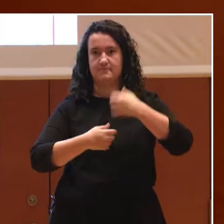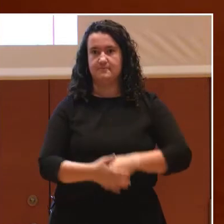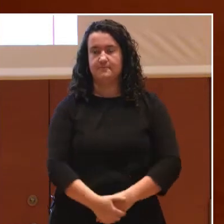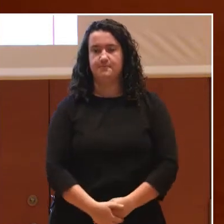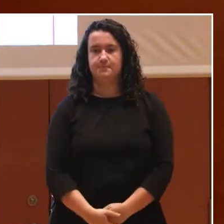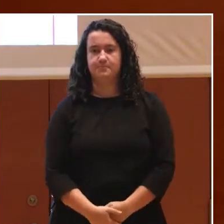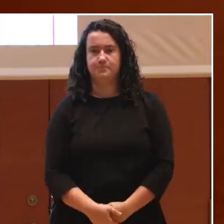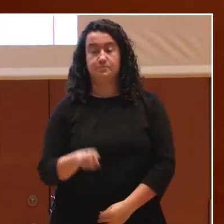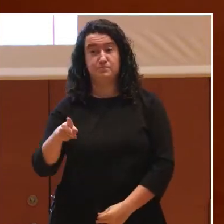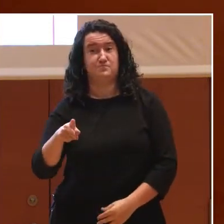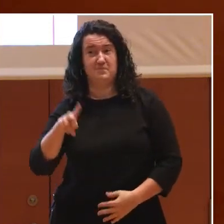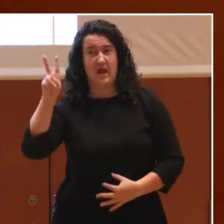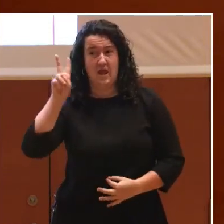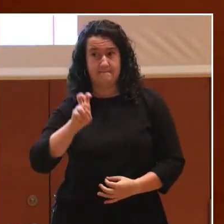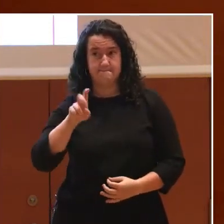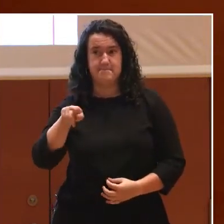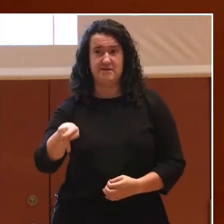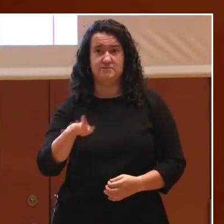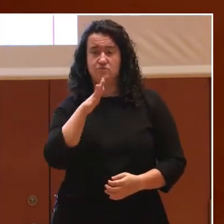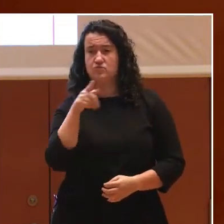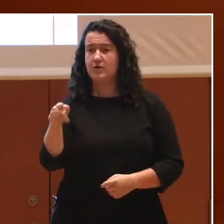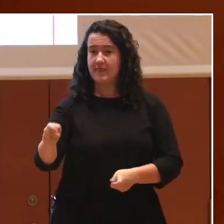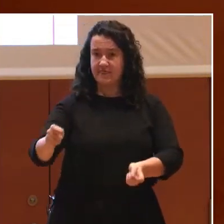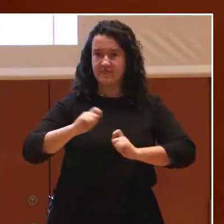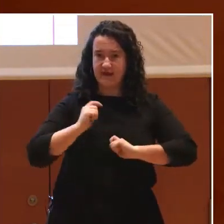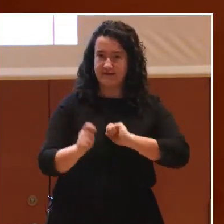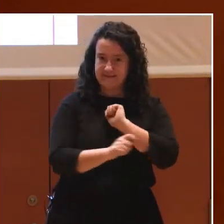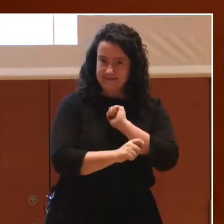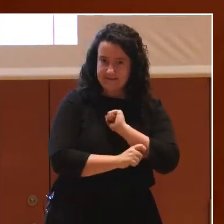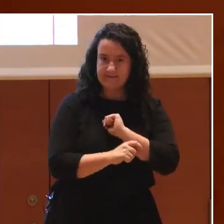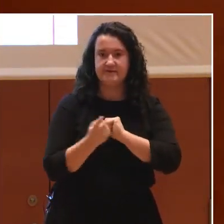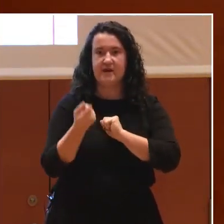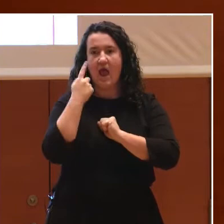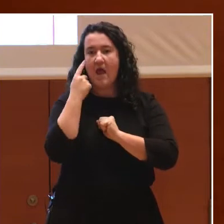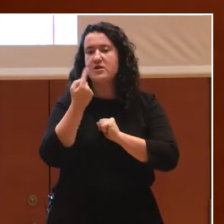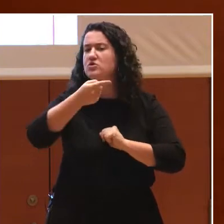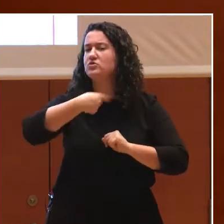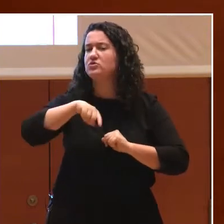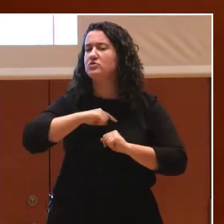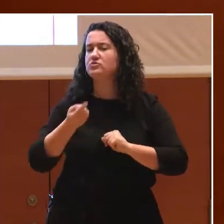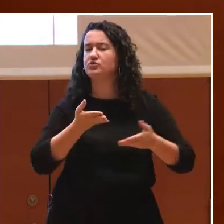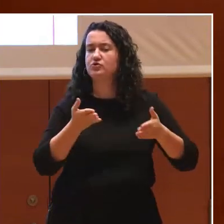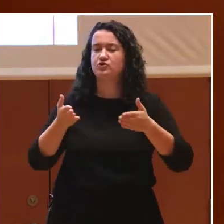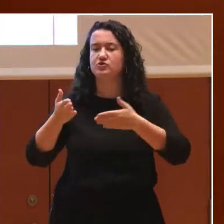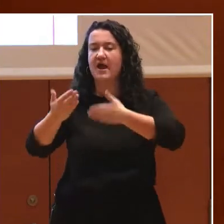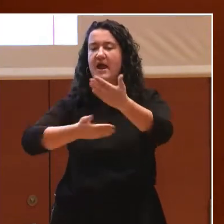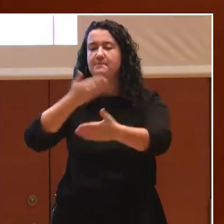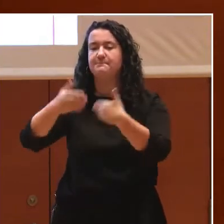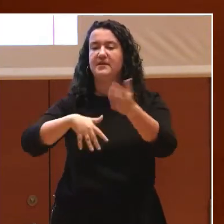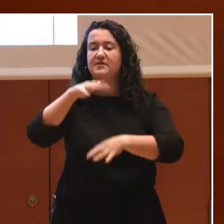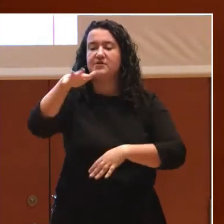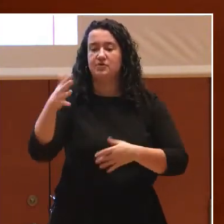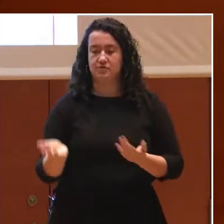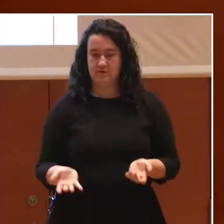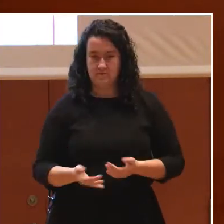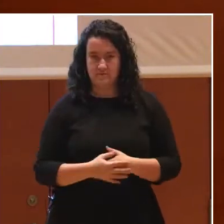merece mucho la pena tenerlo en cuenta, porque nos va a dar las pistas de hacia dónde deberíamos seguir avanzando. Coinciden muchos